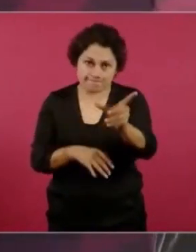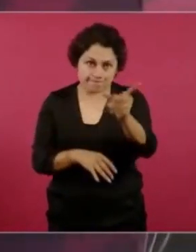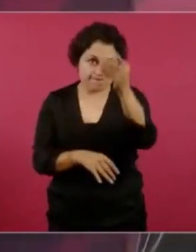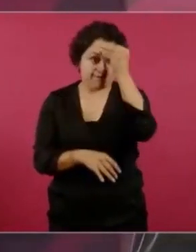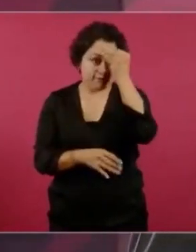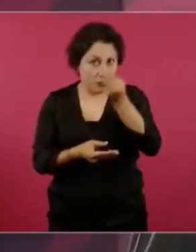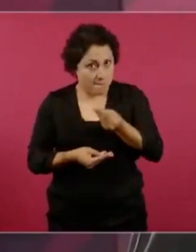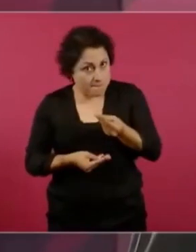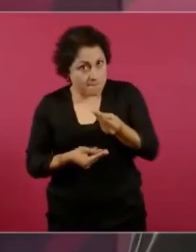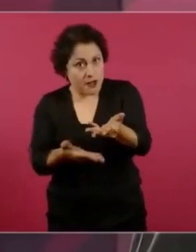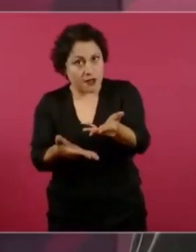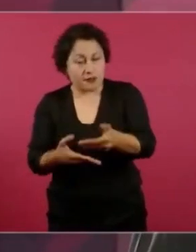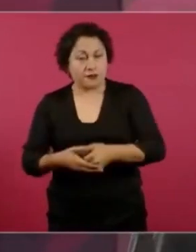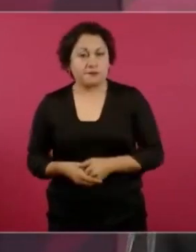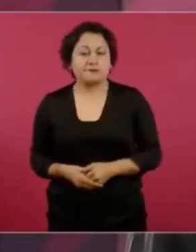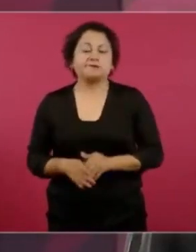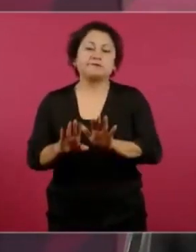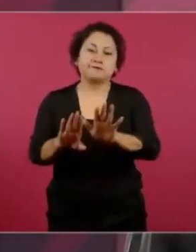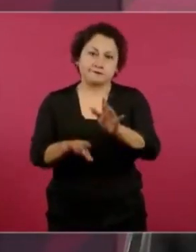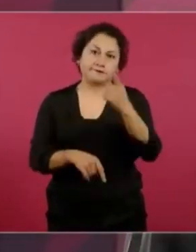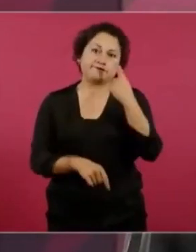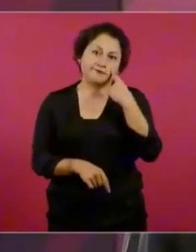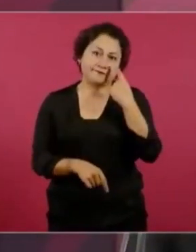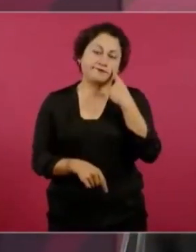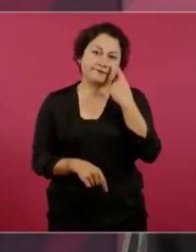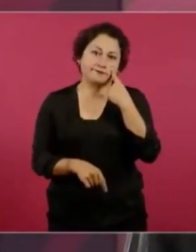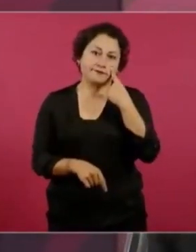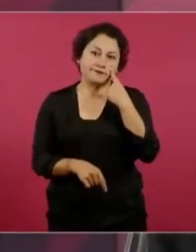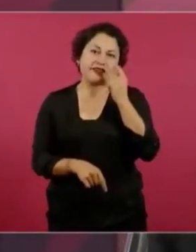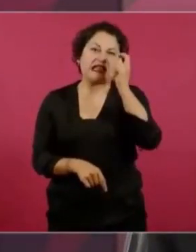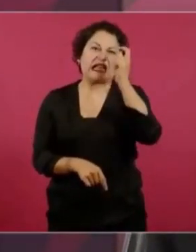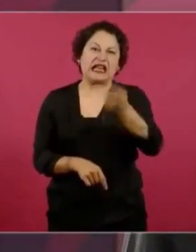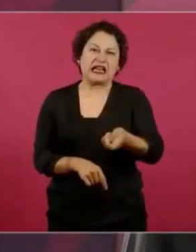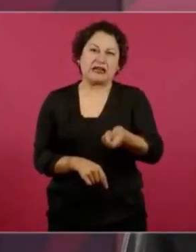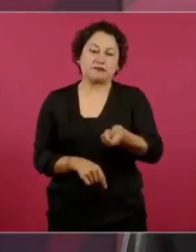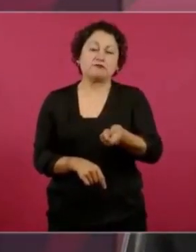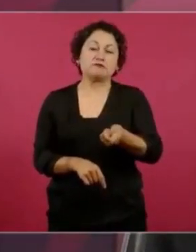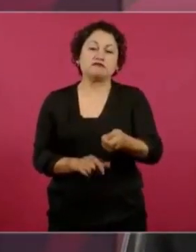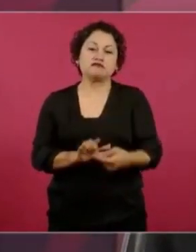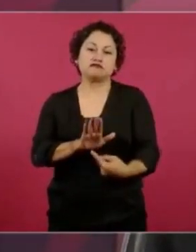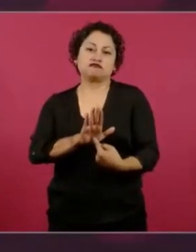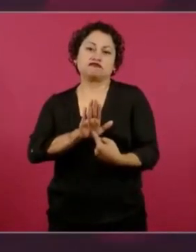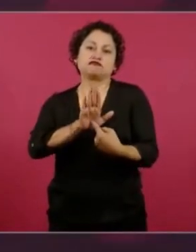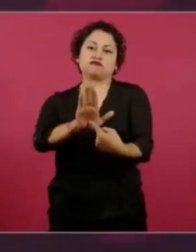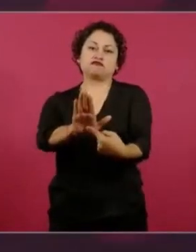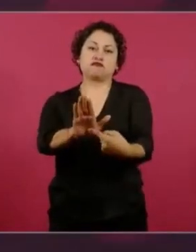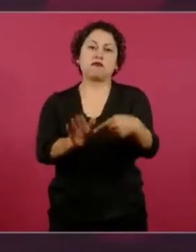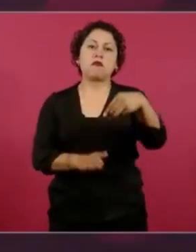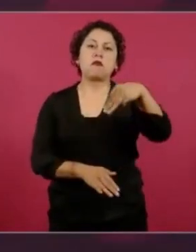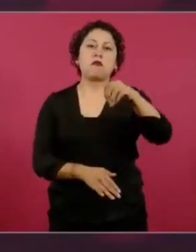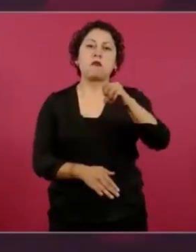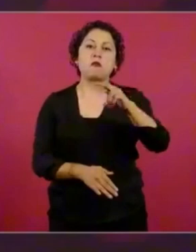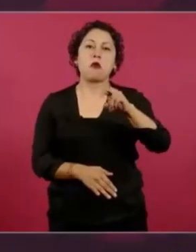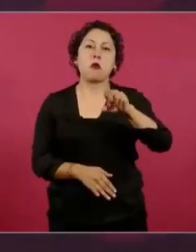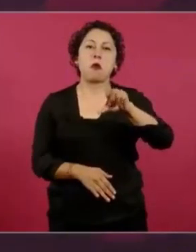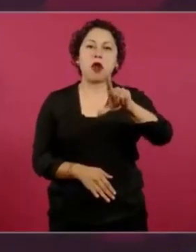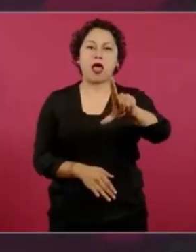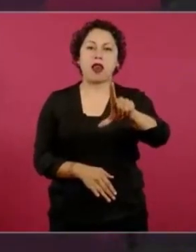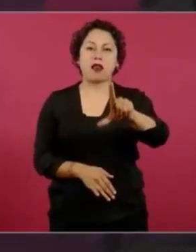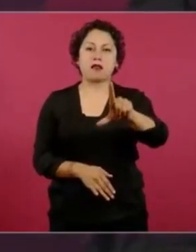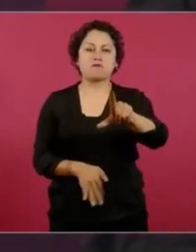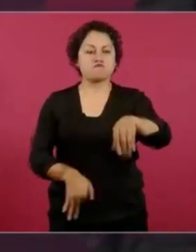tener autoridad moral y no establecer